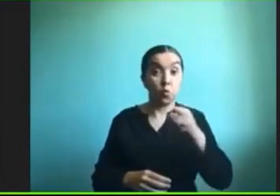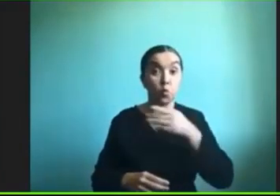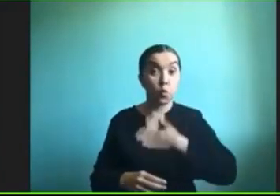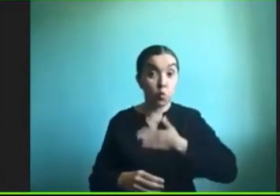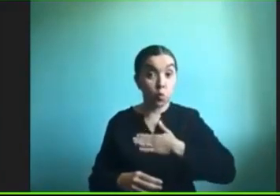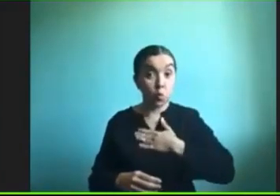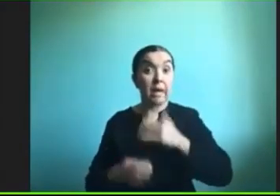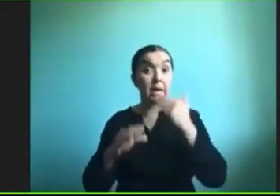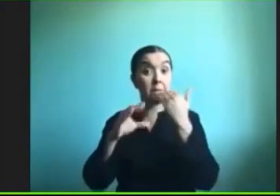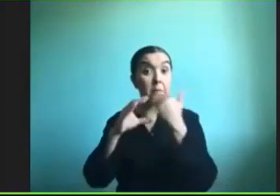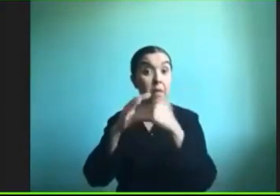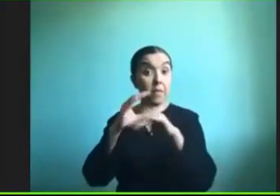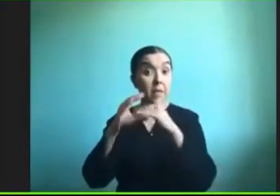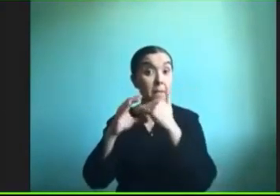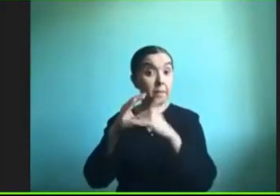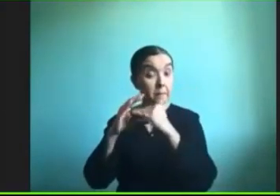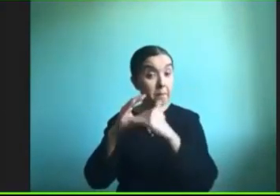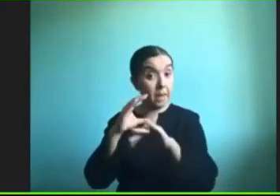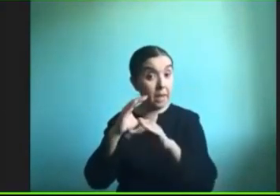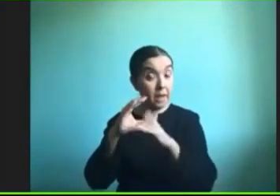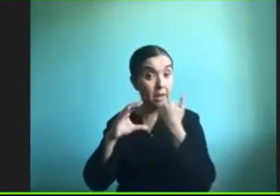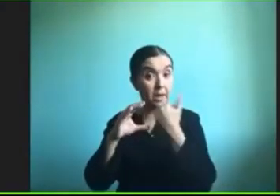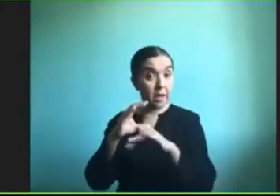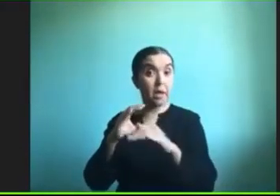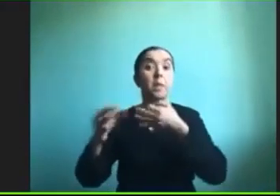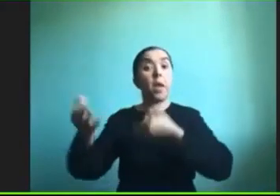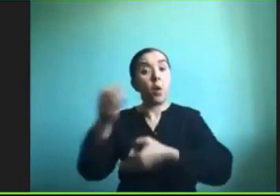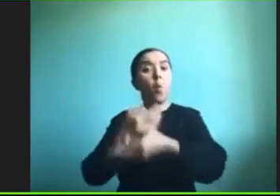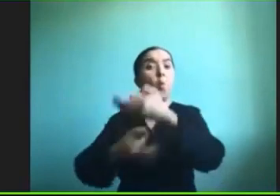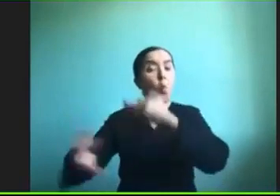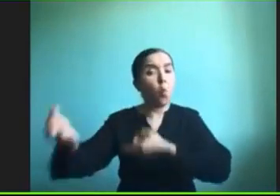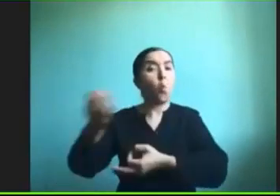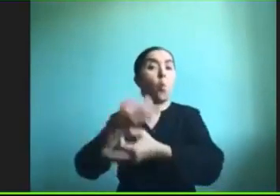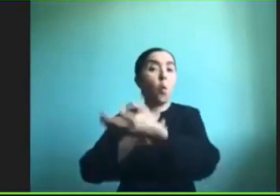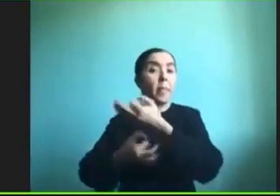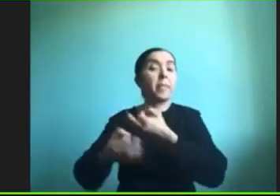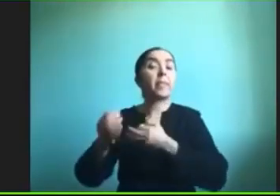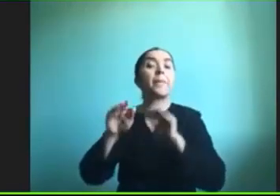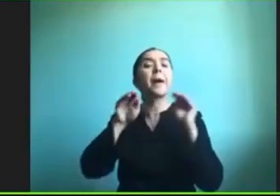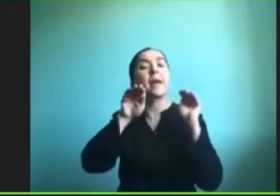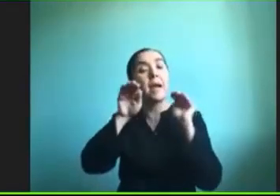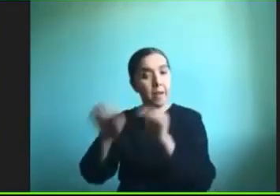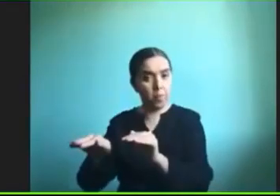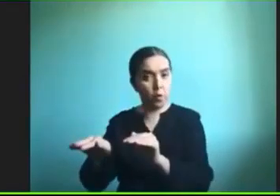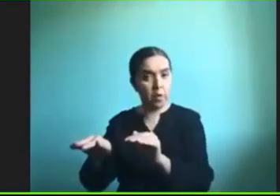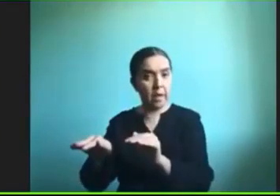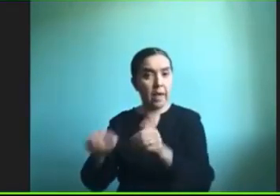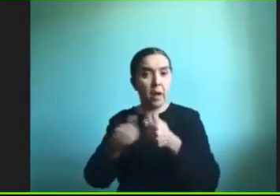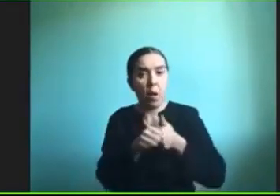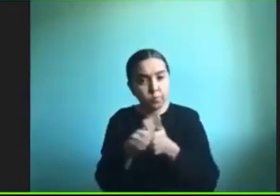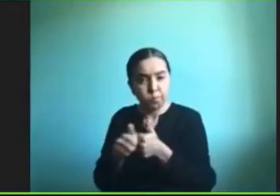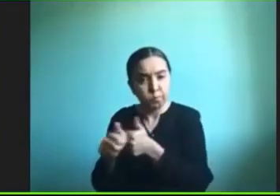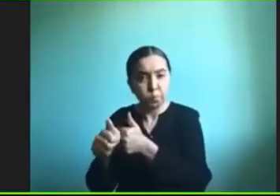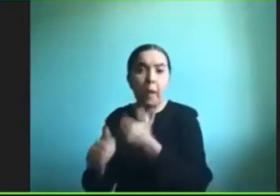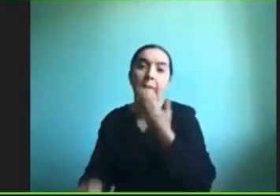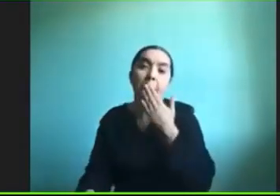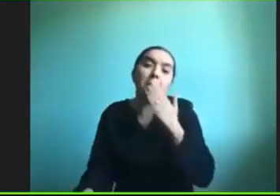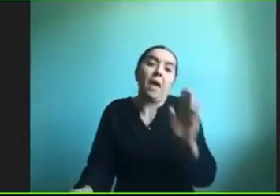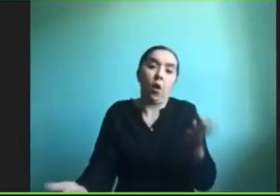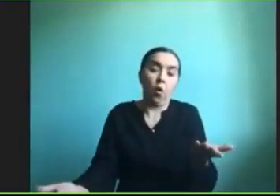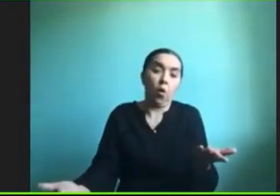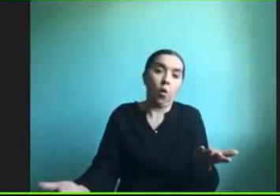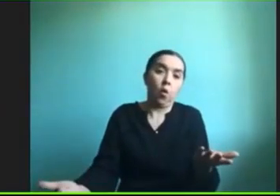y nos pueden contar un poco más para poder como poder apoyarlos orientarlos de mejor forma porque claro ahora está como